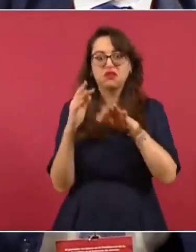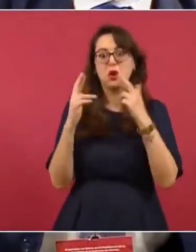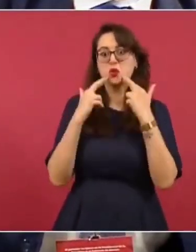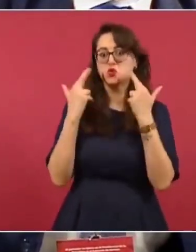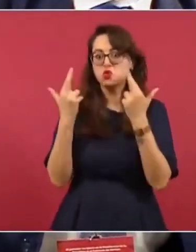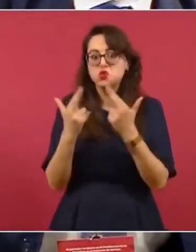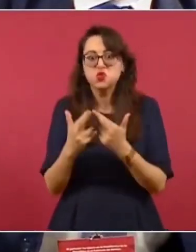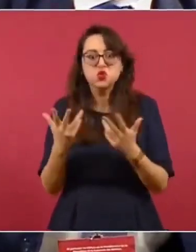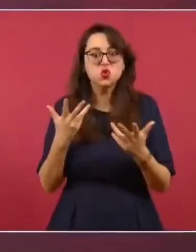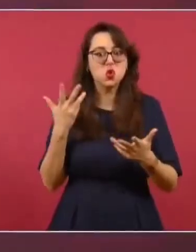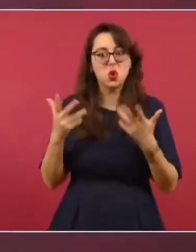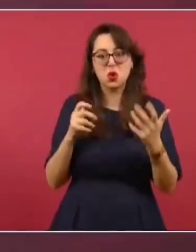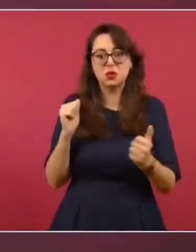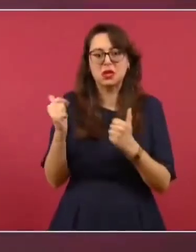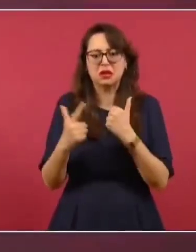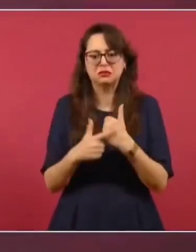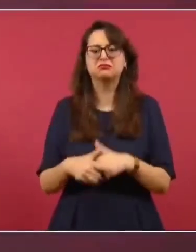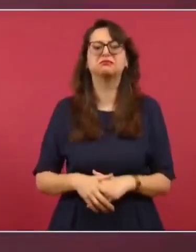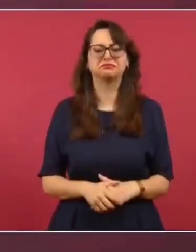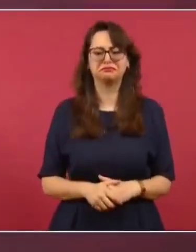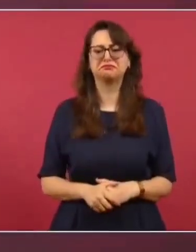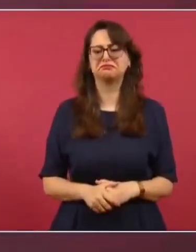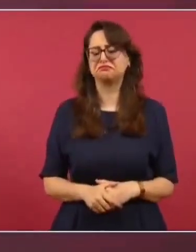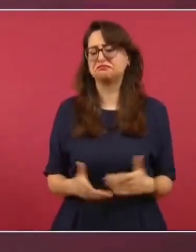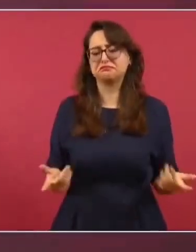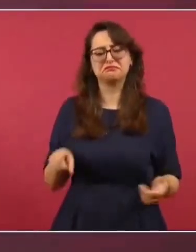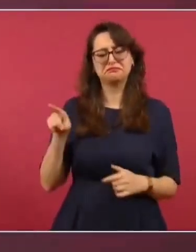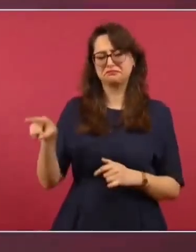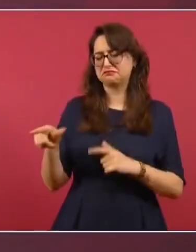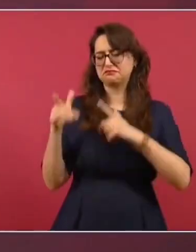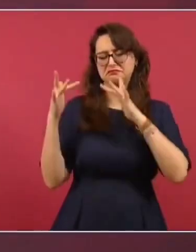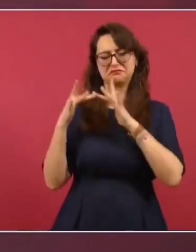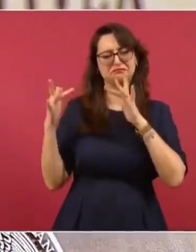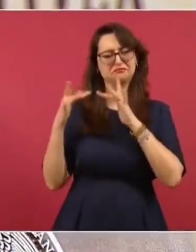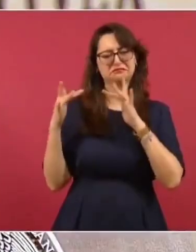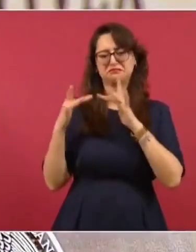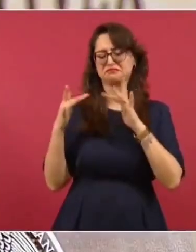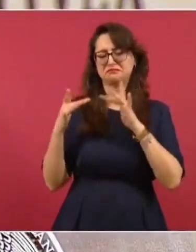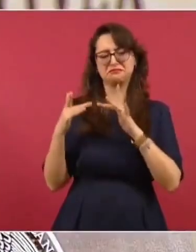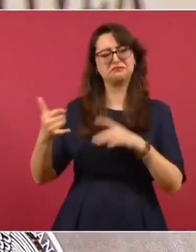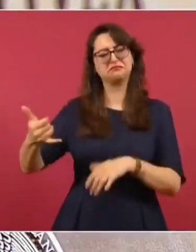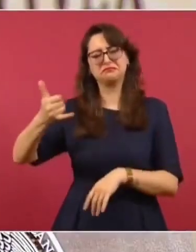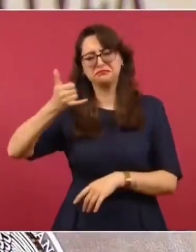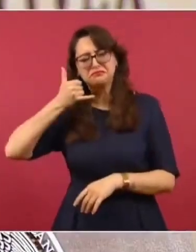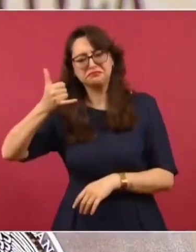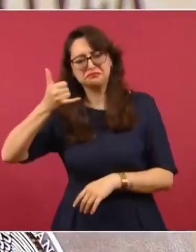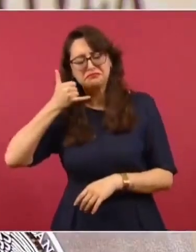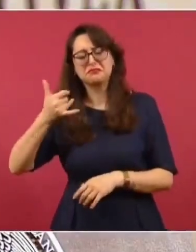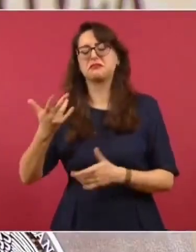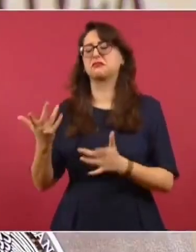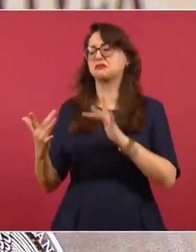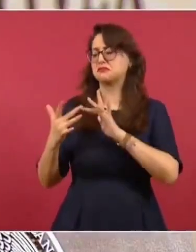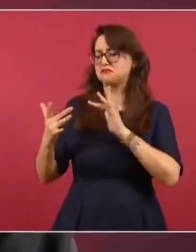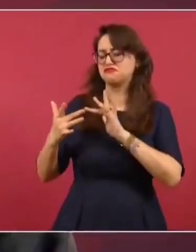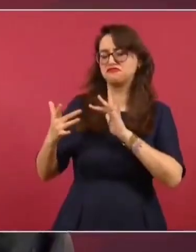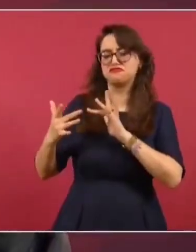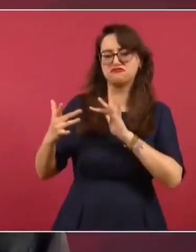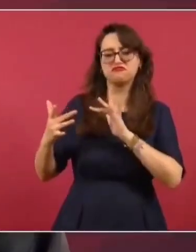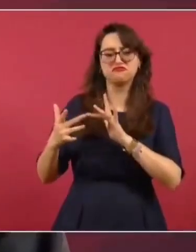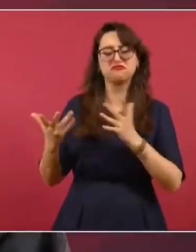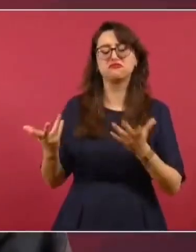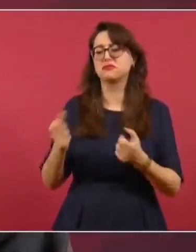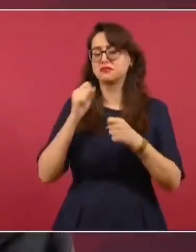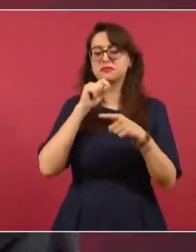con la que ustedes tengan? Sí, se mantienen con comunicación permanente, en este caso con un servidor, con quienes